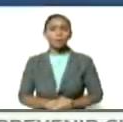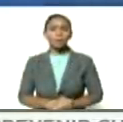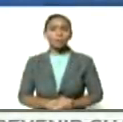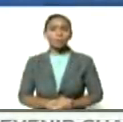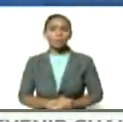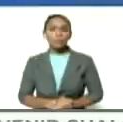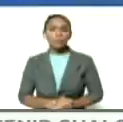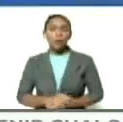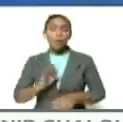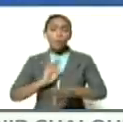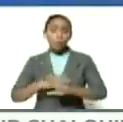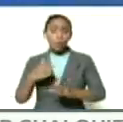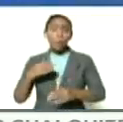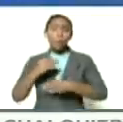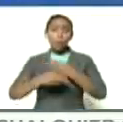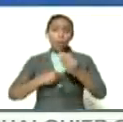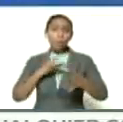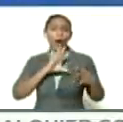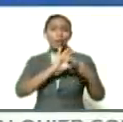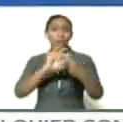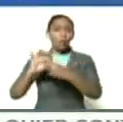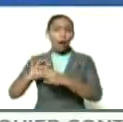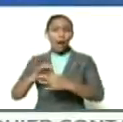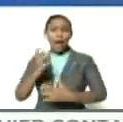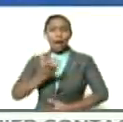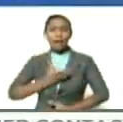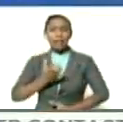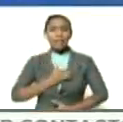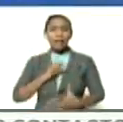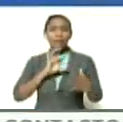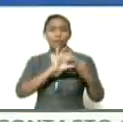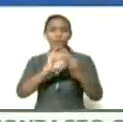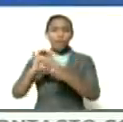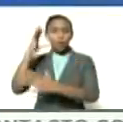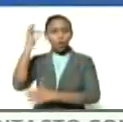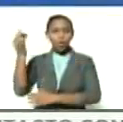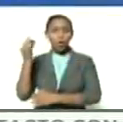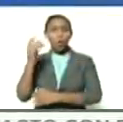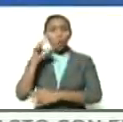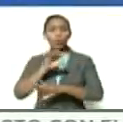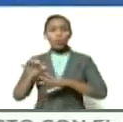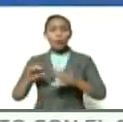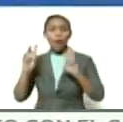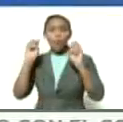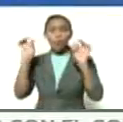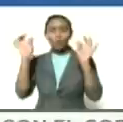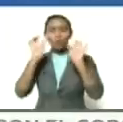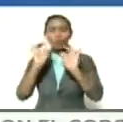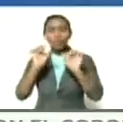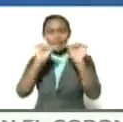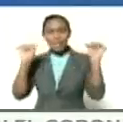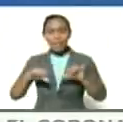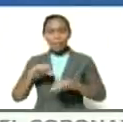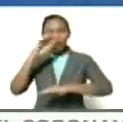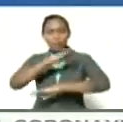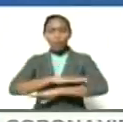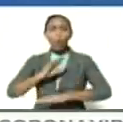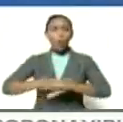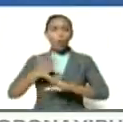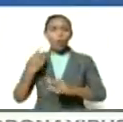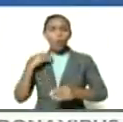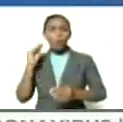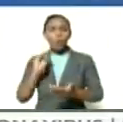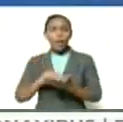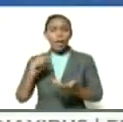porque vamos a poder articular las alcaldías y consejos municipales al nuevo sistema obedencial porque vamos a poder